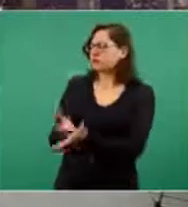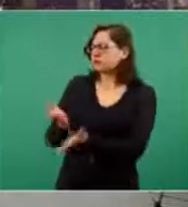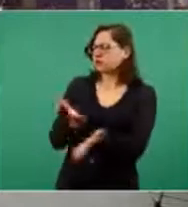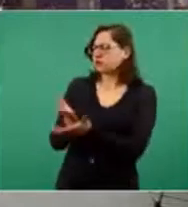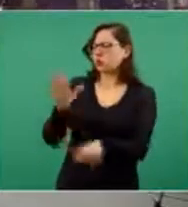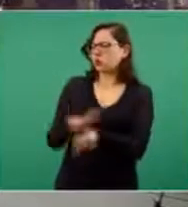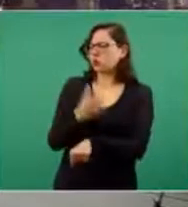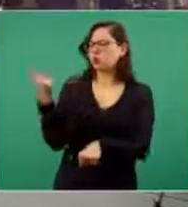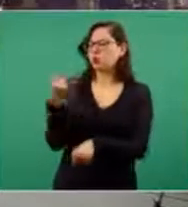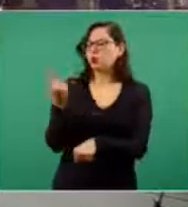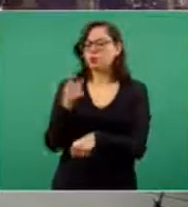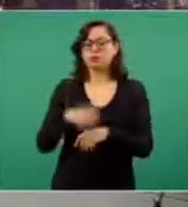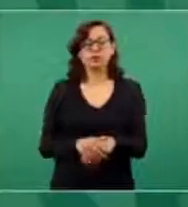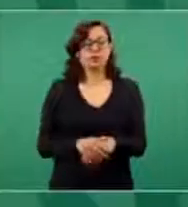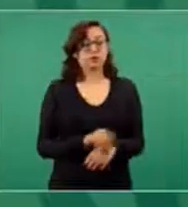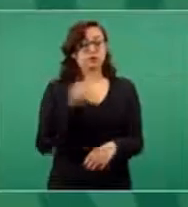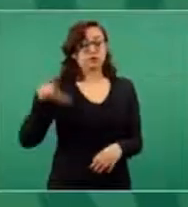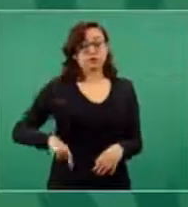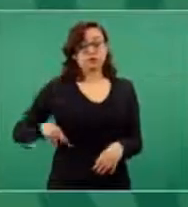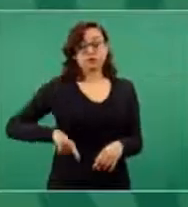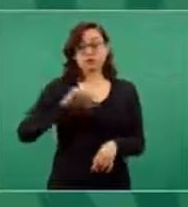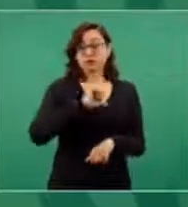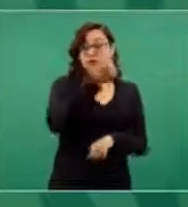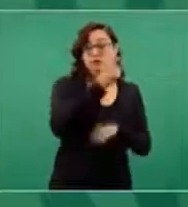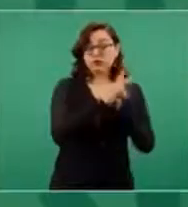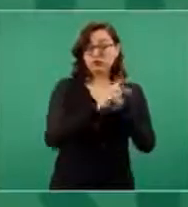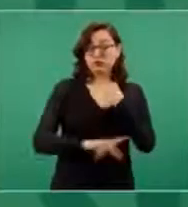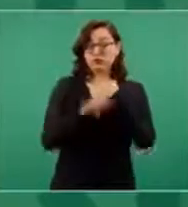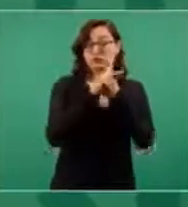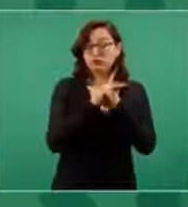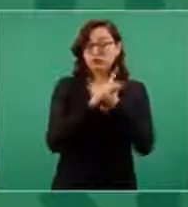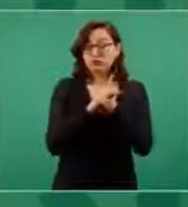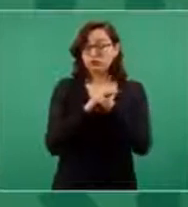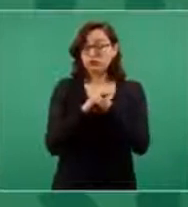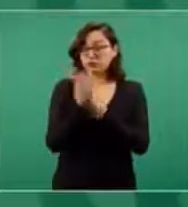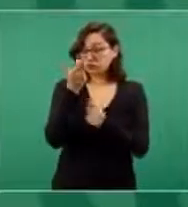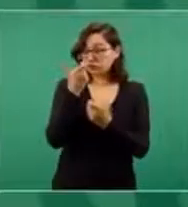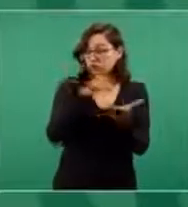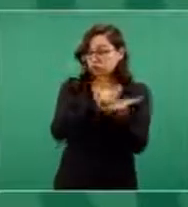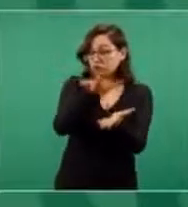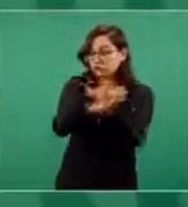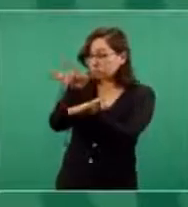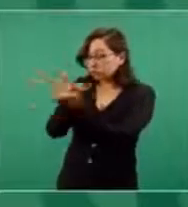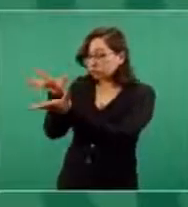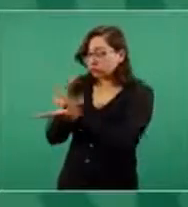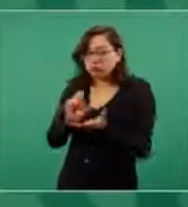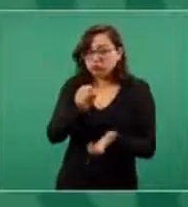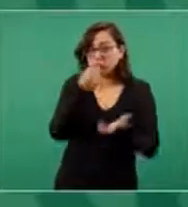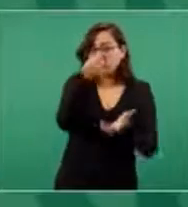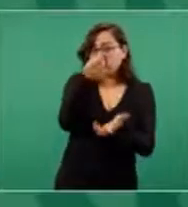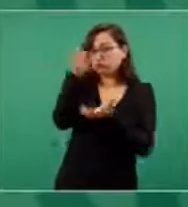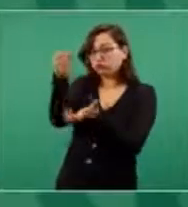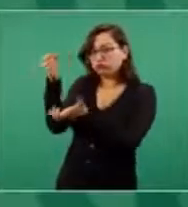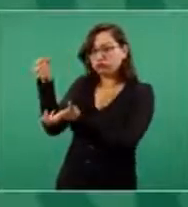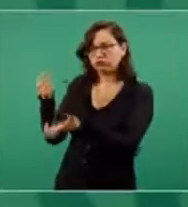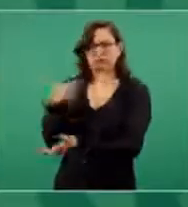Porque desde su punto… gobierno extranjero no puede entregar dinero a